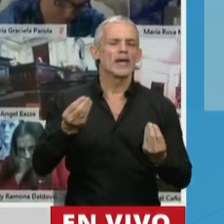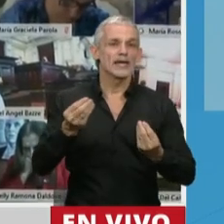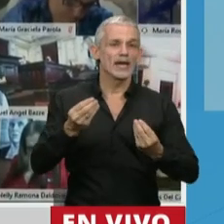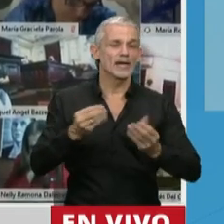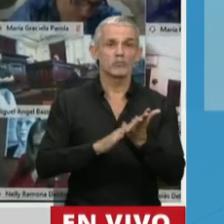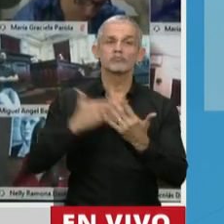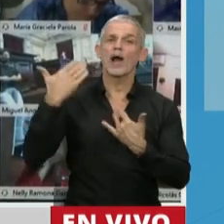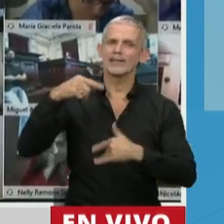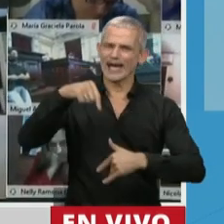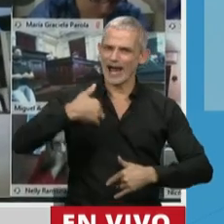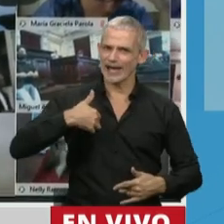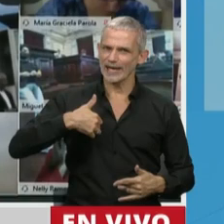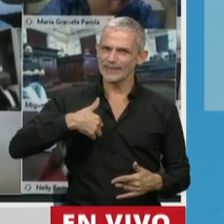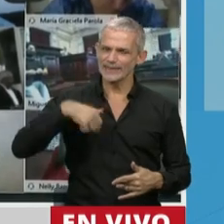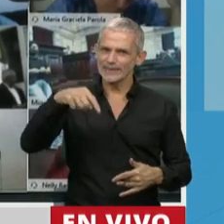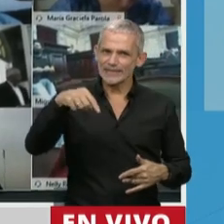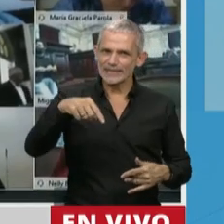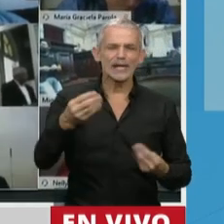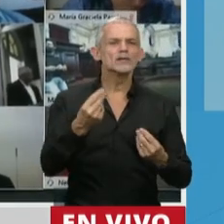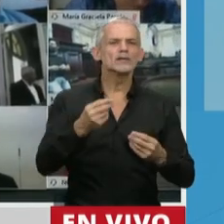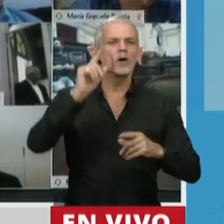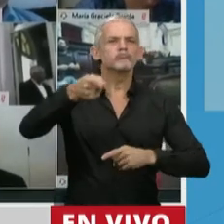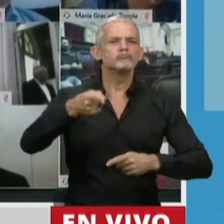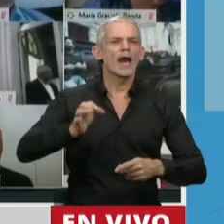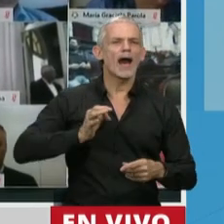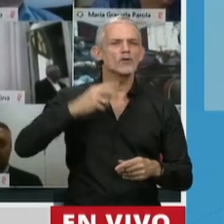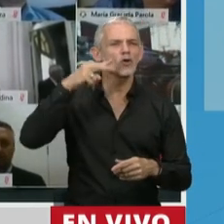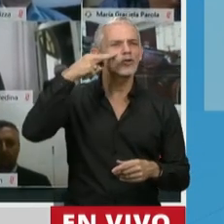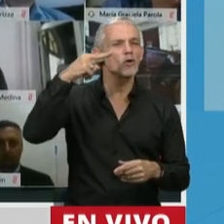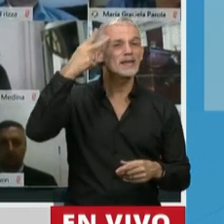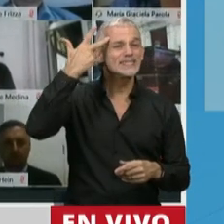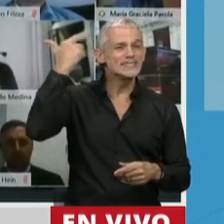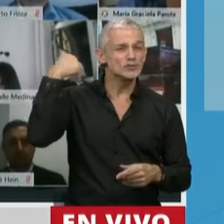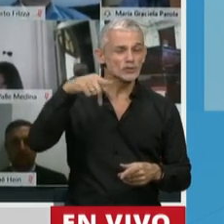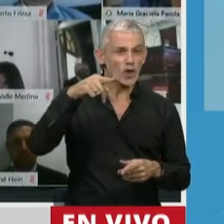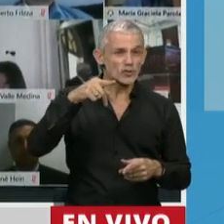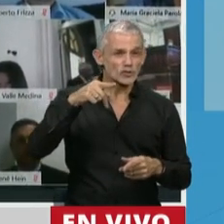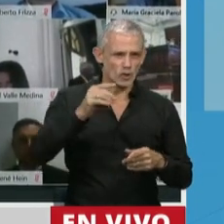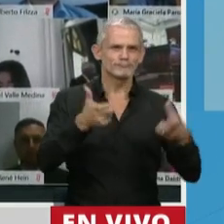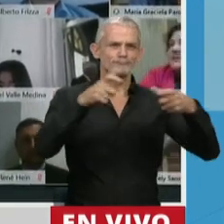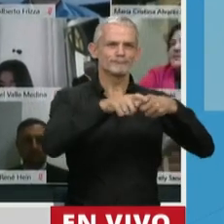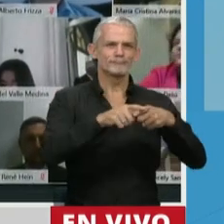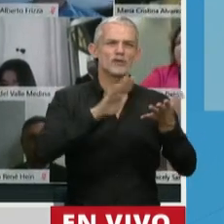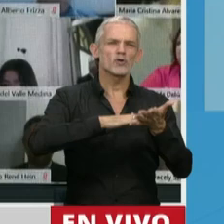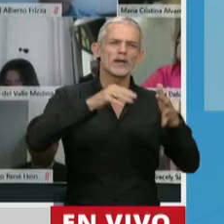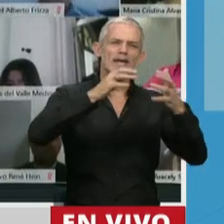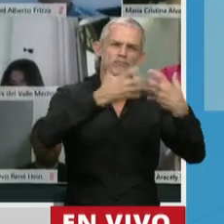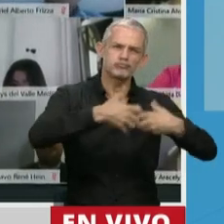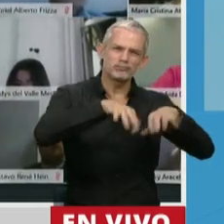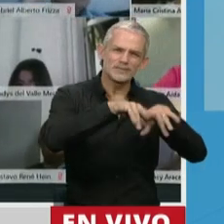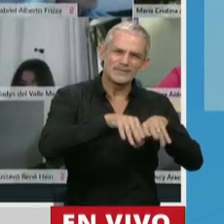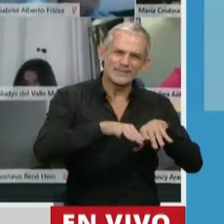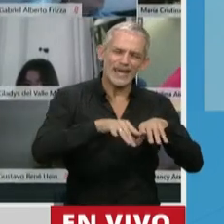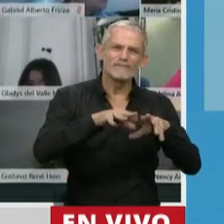antecedentes en nuestro país lo que se dispuso en el año 2018 en la Dirección Nacional del Sistema de Información de la Salud